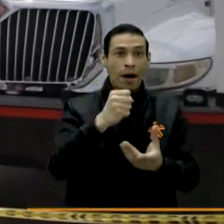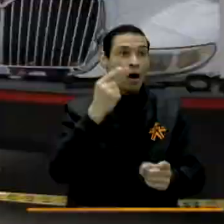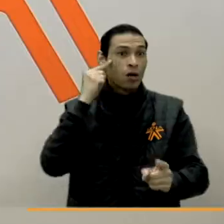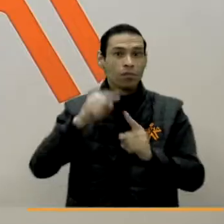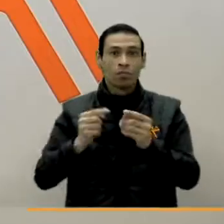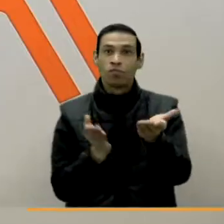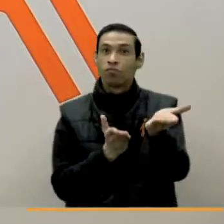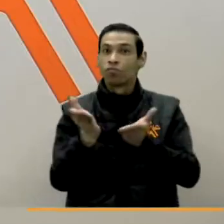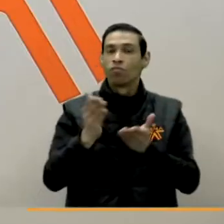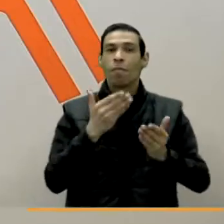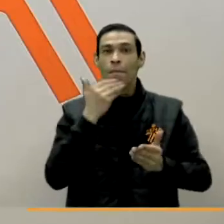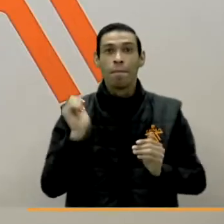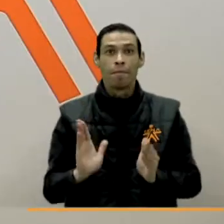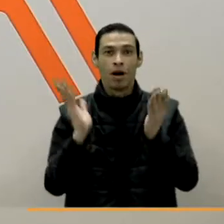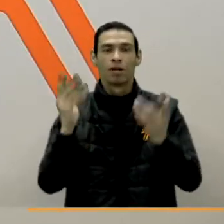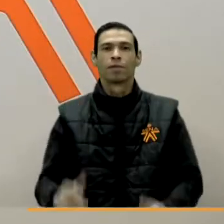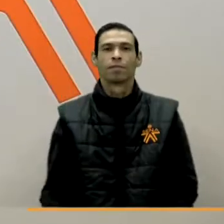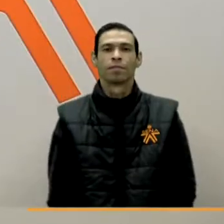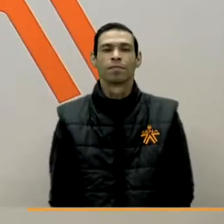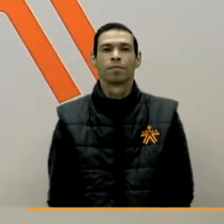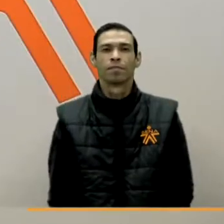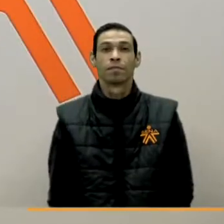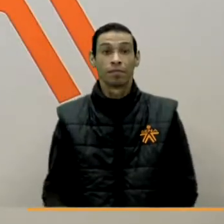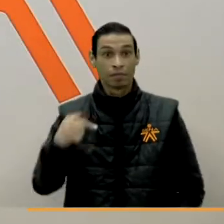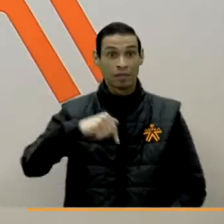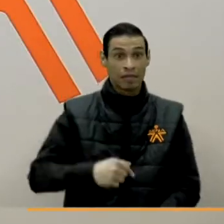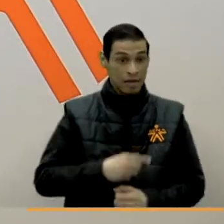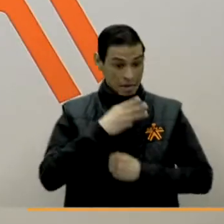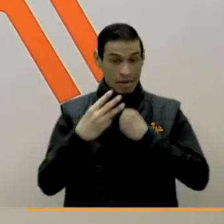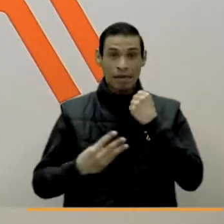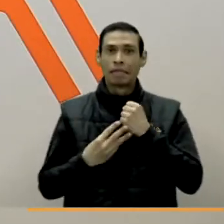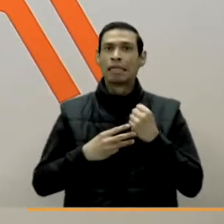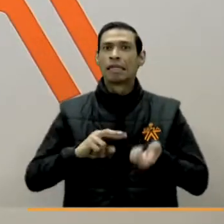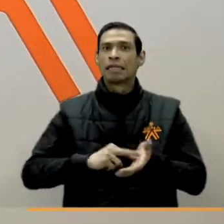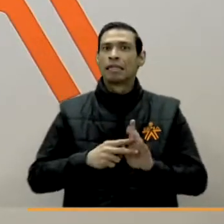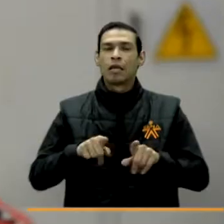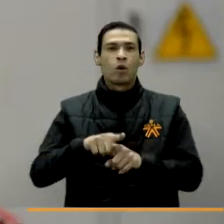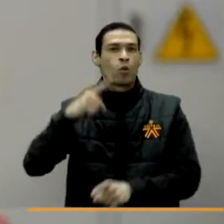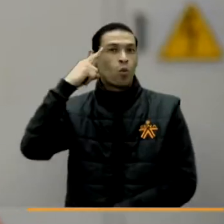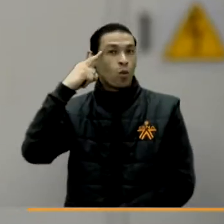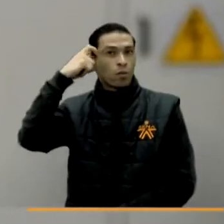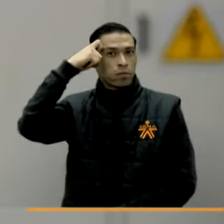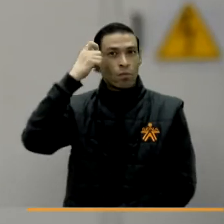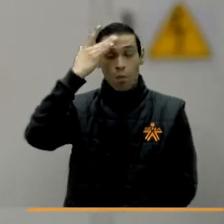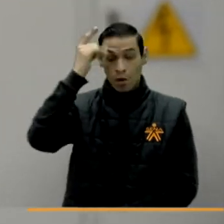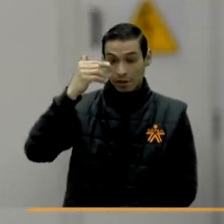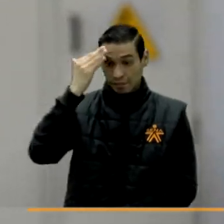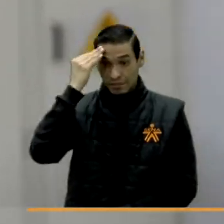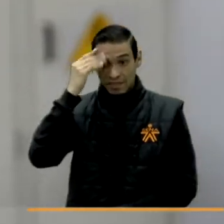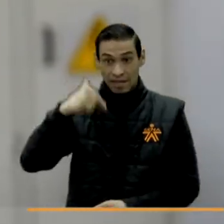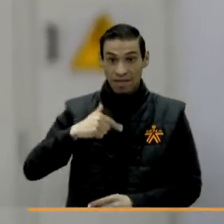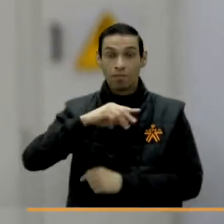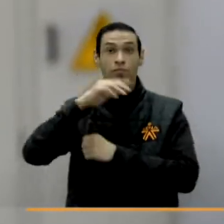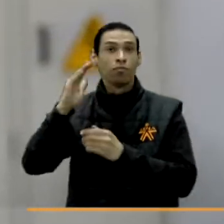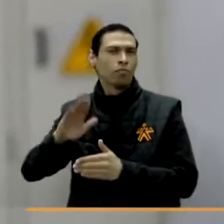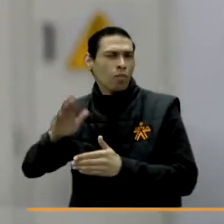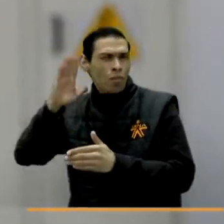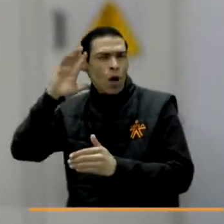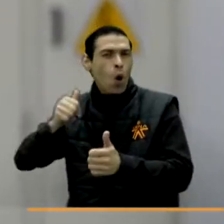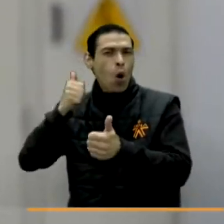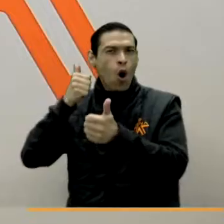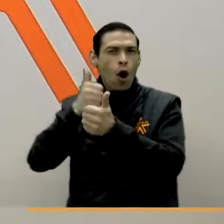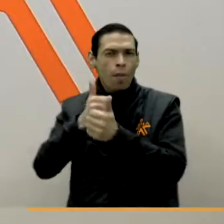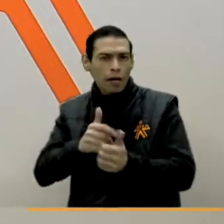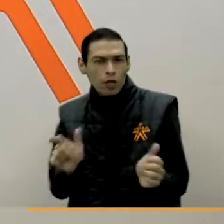servicio. Para nosotros como CENA representa un gran desafío, teniendo en cuenta que a través de este convenio entrenaremos y